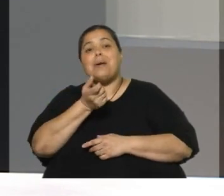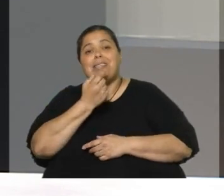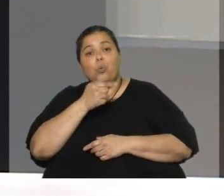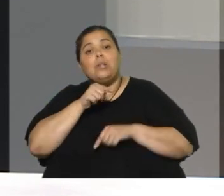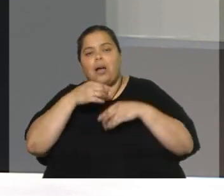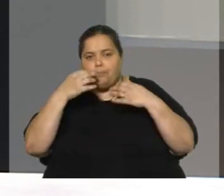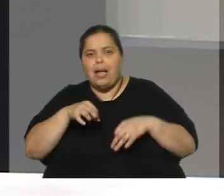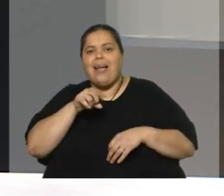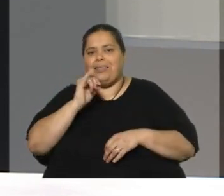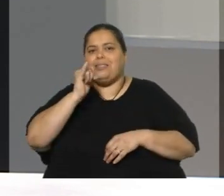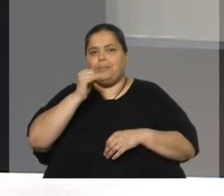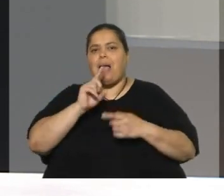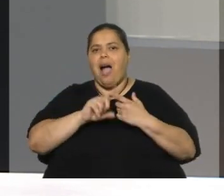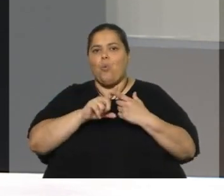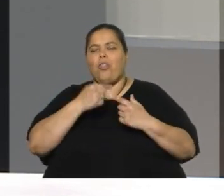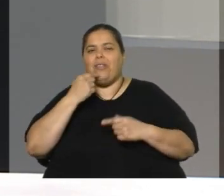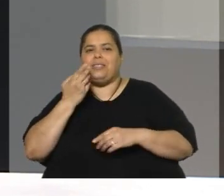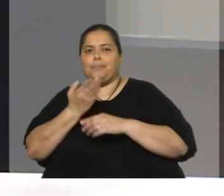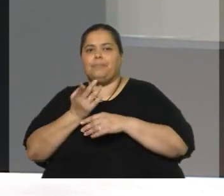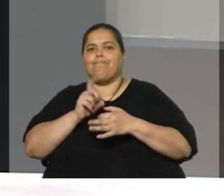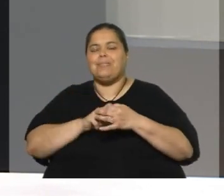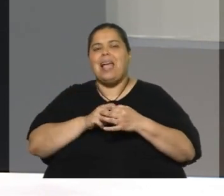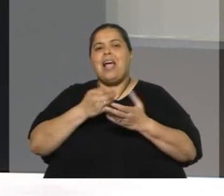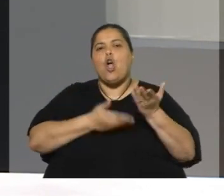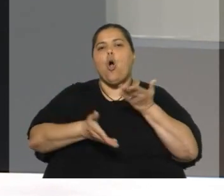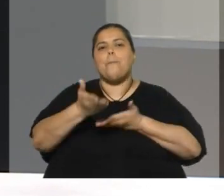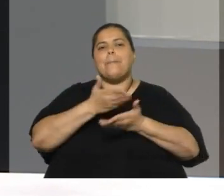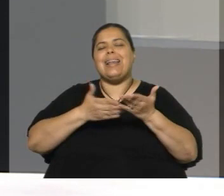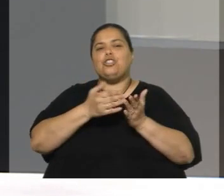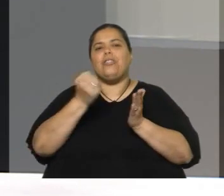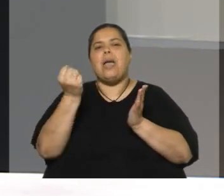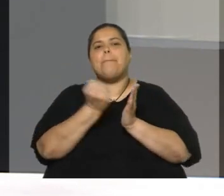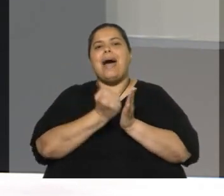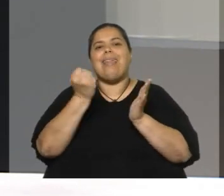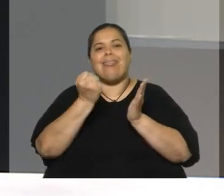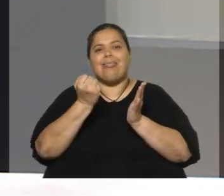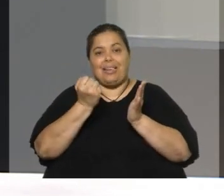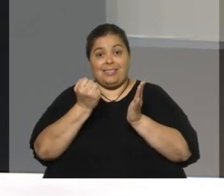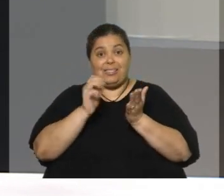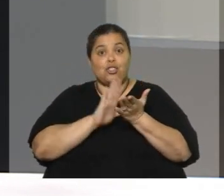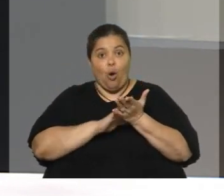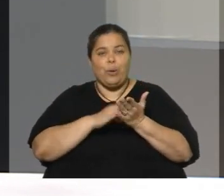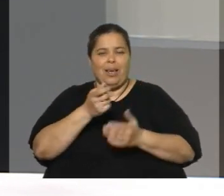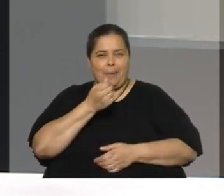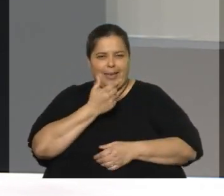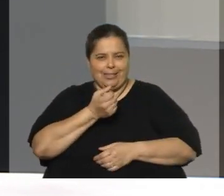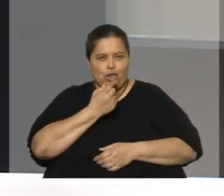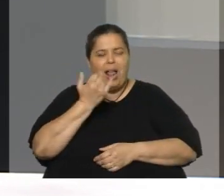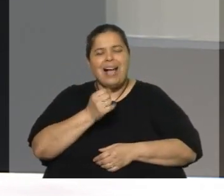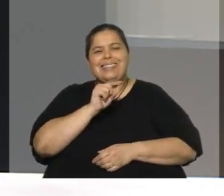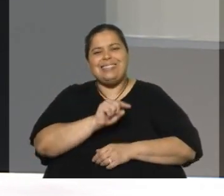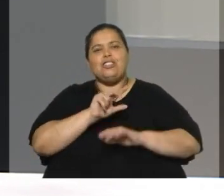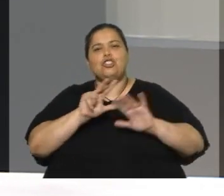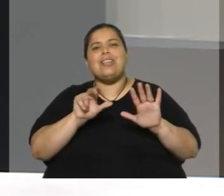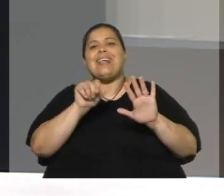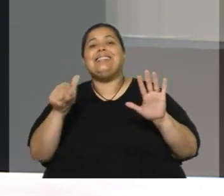exige adherirse al Tratado de Cooperación de Patentes. Esto que parece algo abstracto, hay 186 países en el mundo que forman parte del